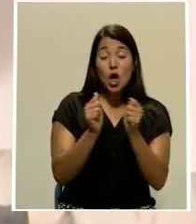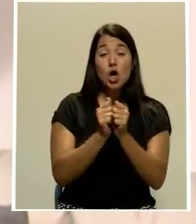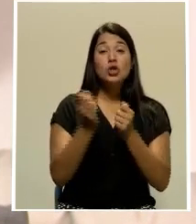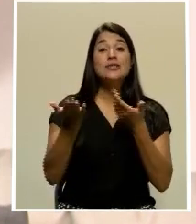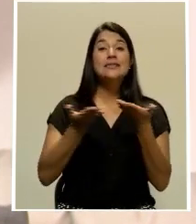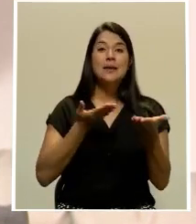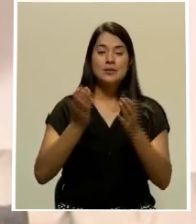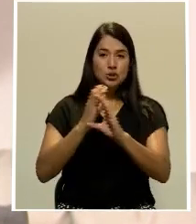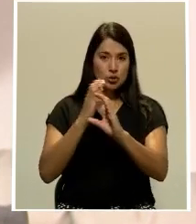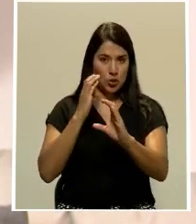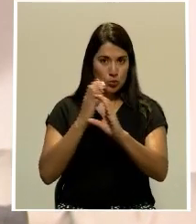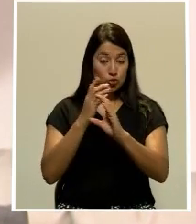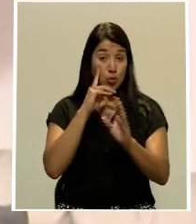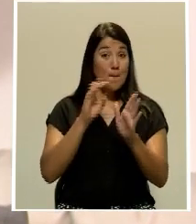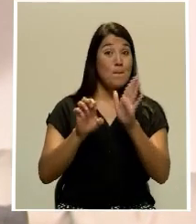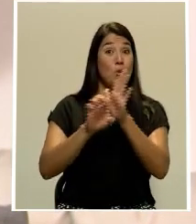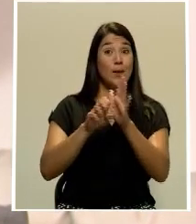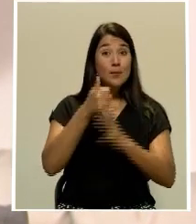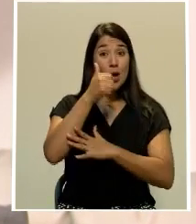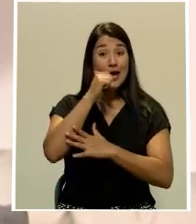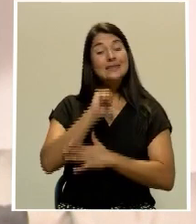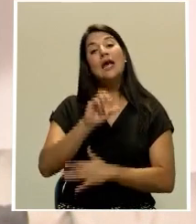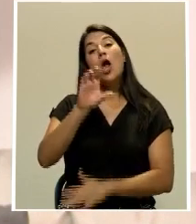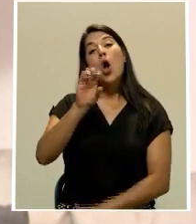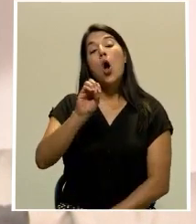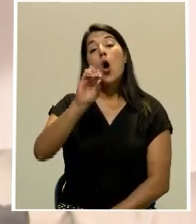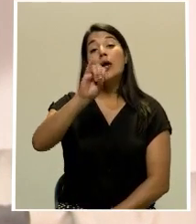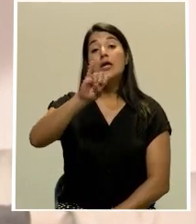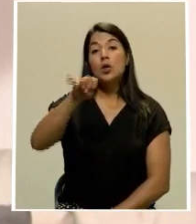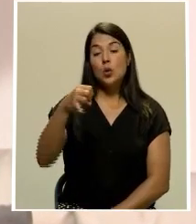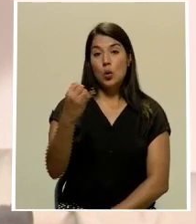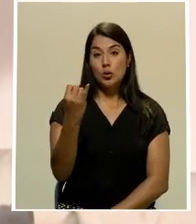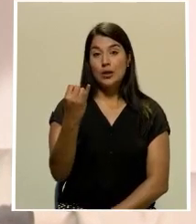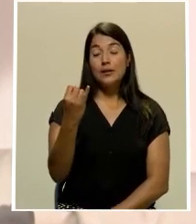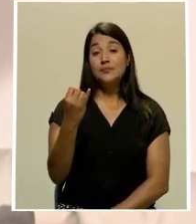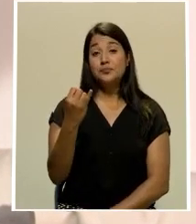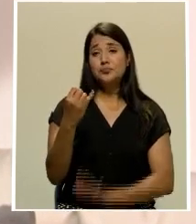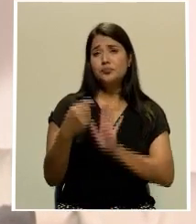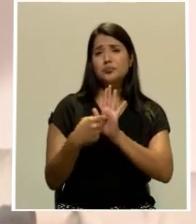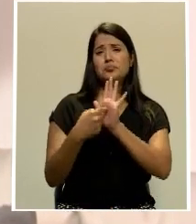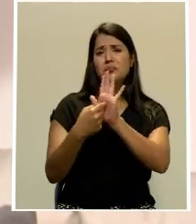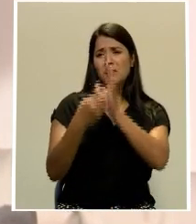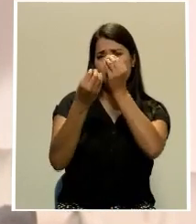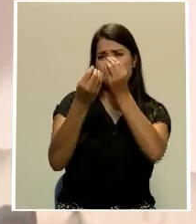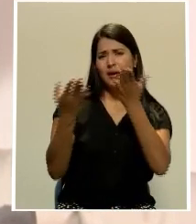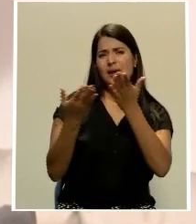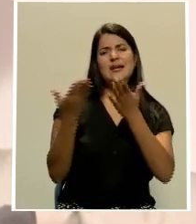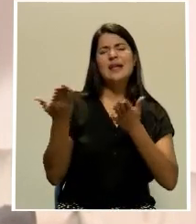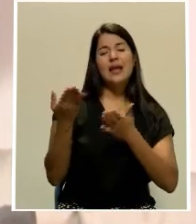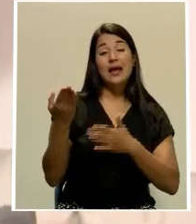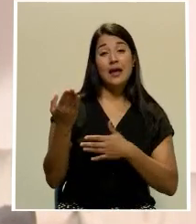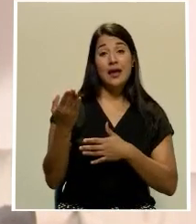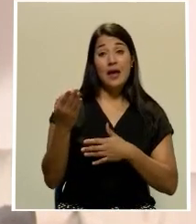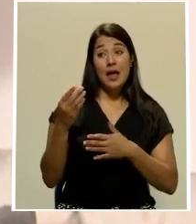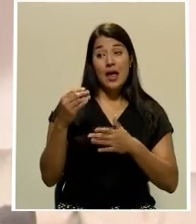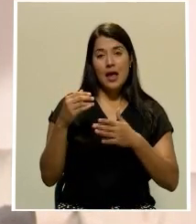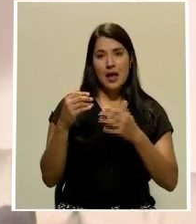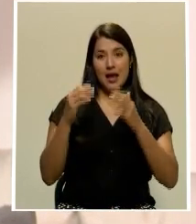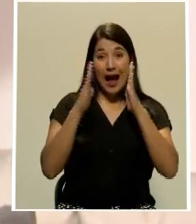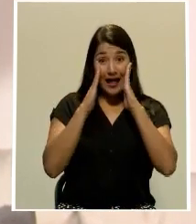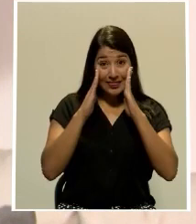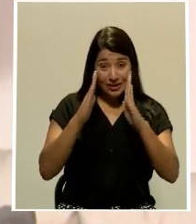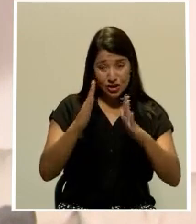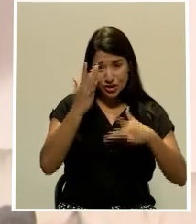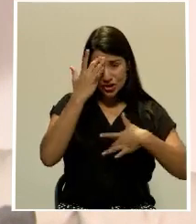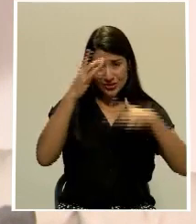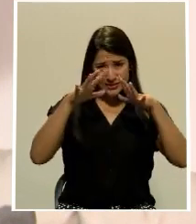autobuses. Por ejemplo, el día de ayer el organismo de investigación judicial dio a conocer que en lo que llevamos de la atención de la pandemia